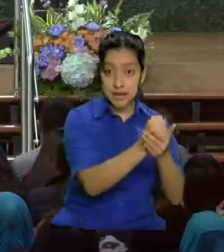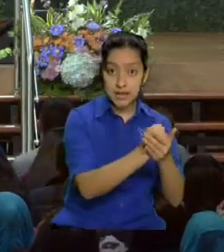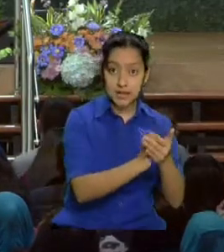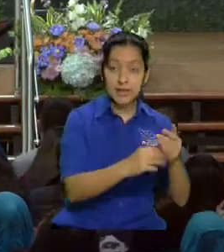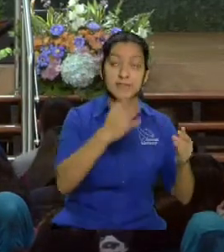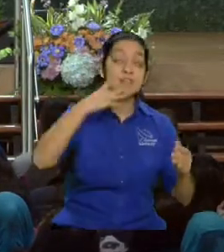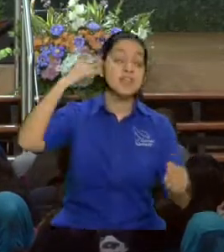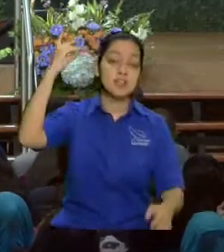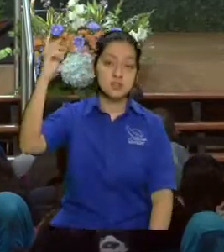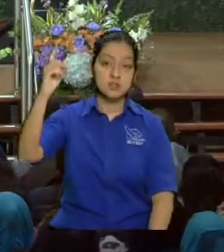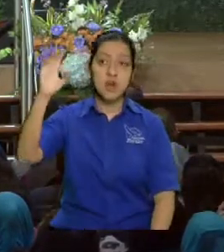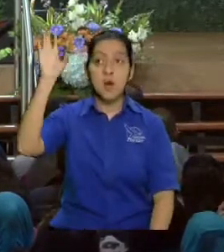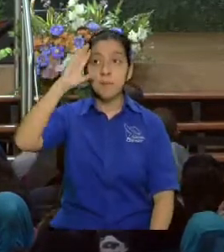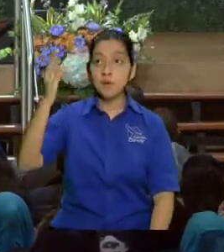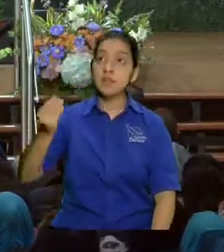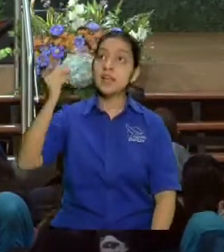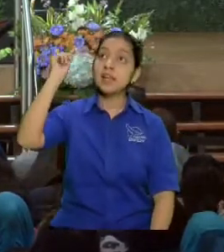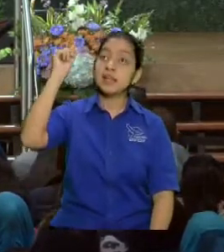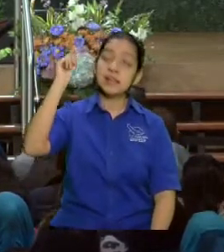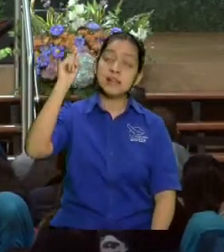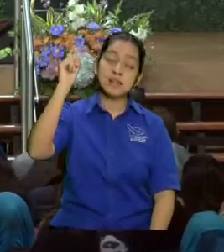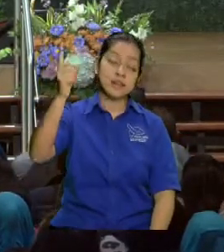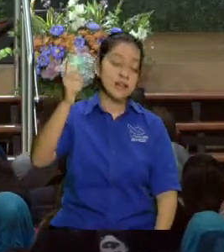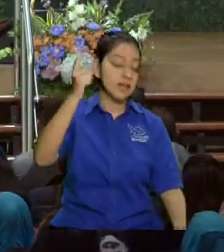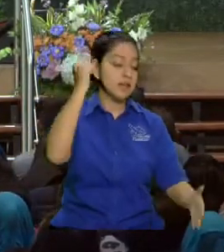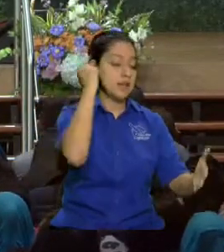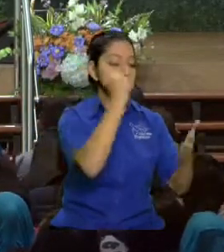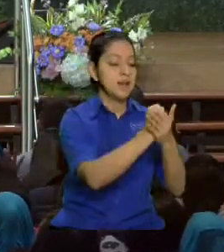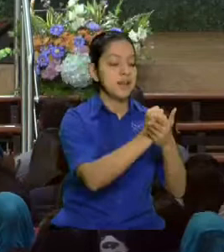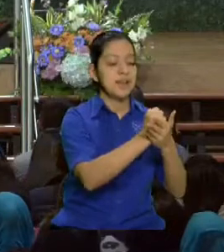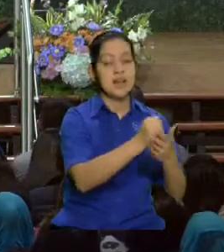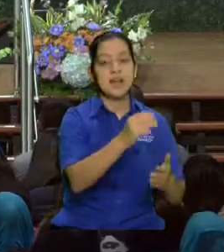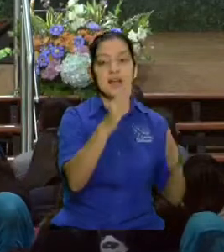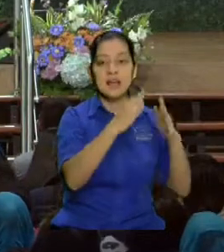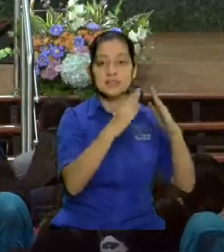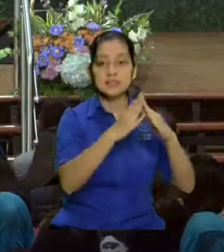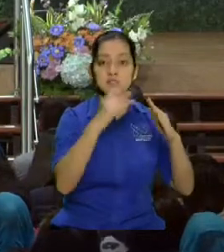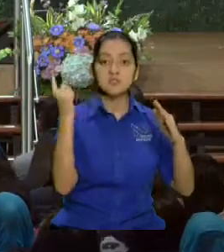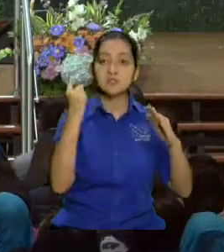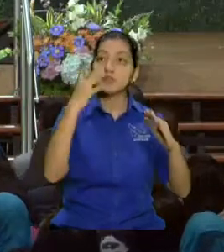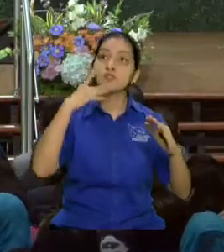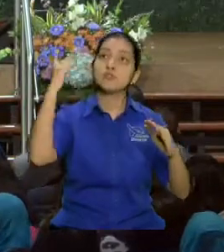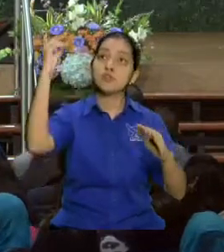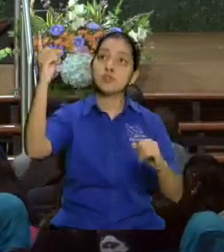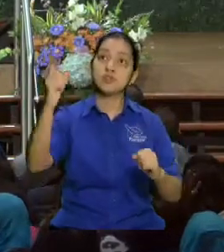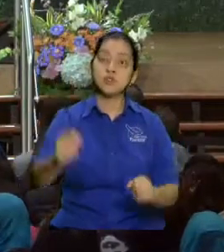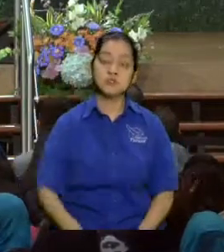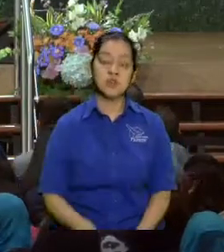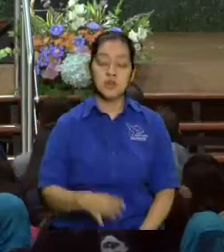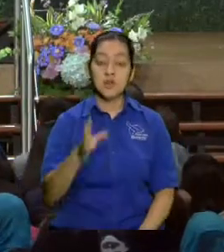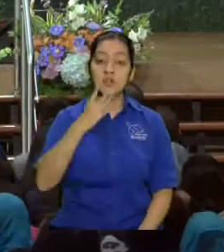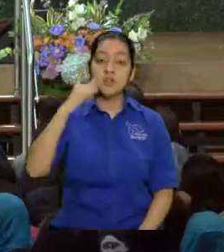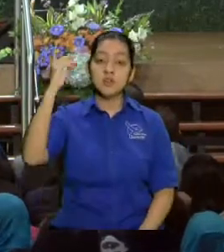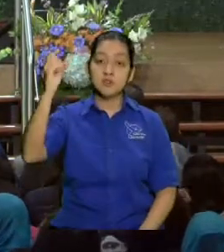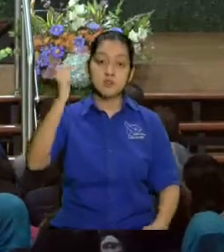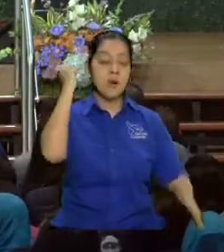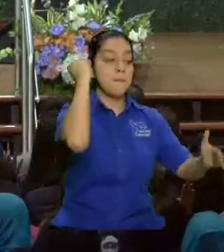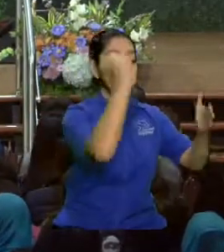el que marca casas sobre todas las cosas es Dios. Dios pone una marca sobre tu casa y dice, esta casa es mía.